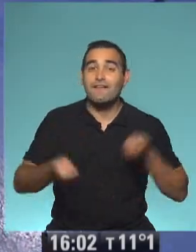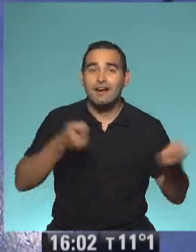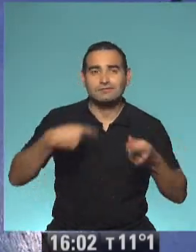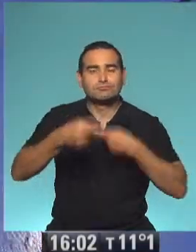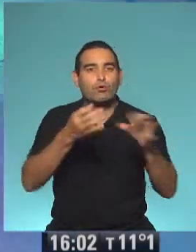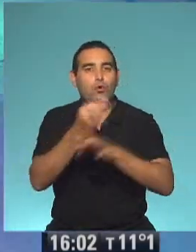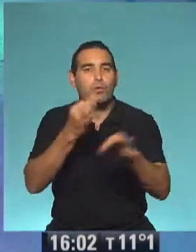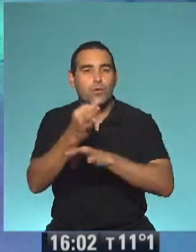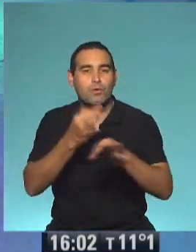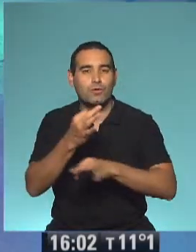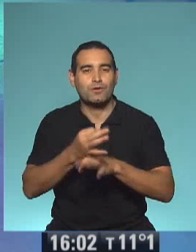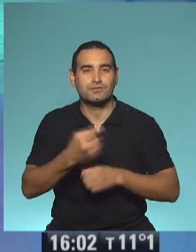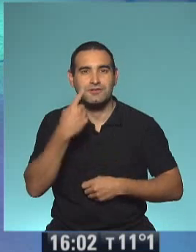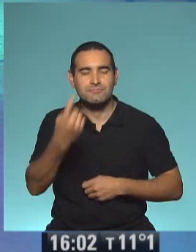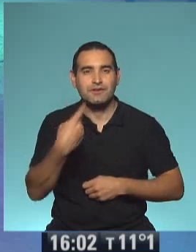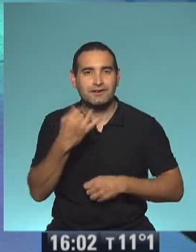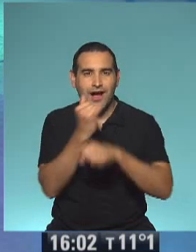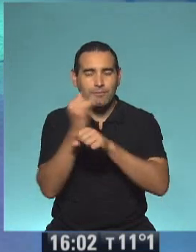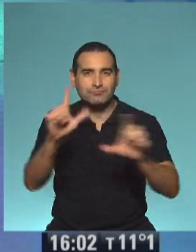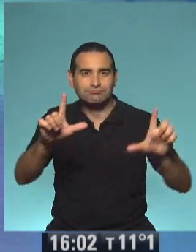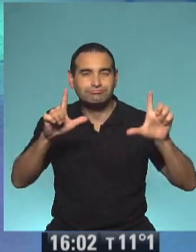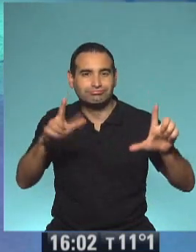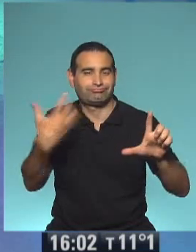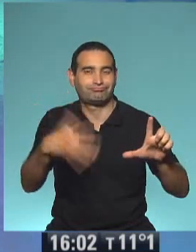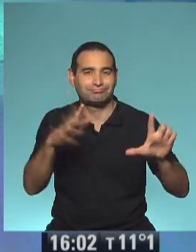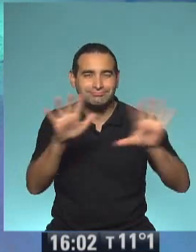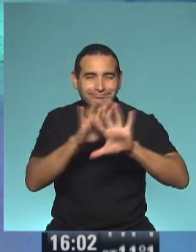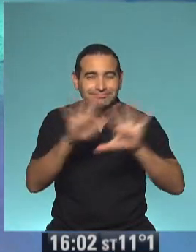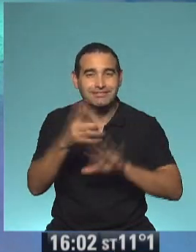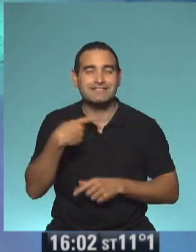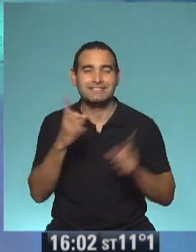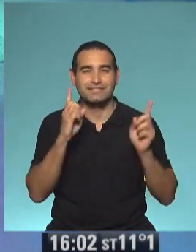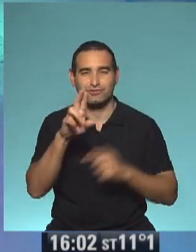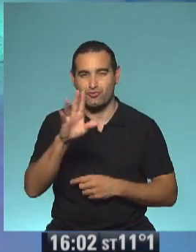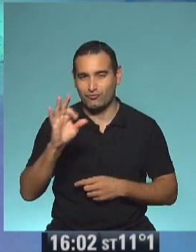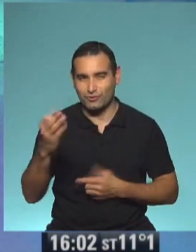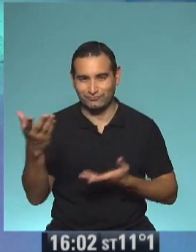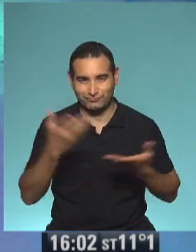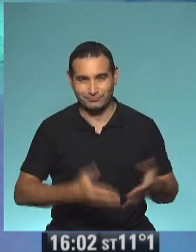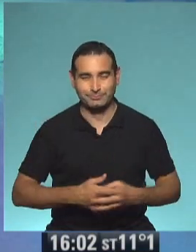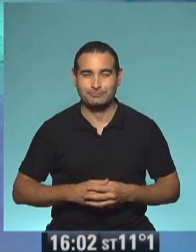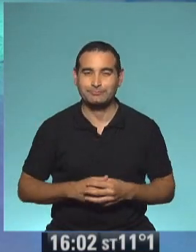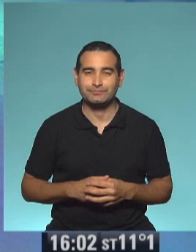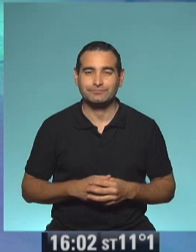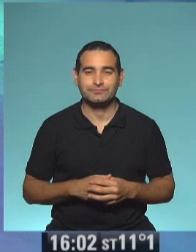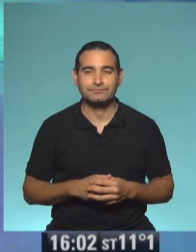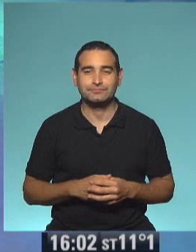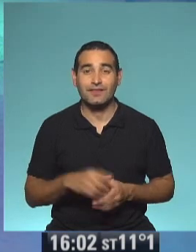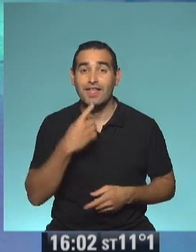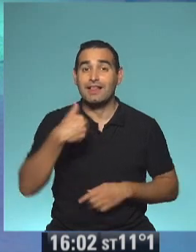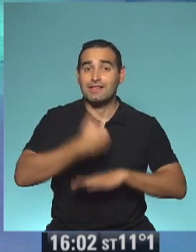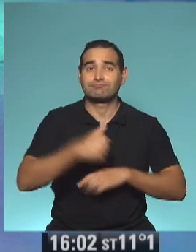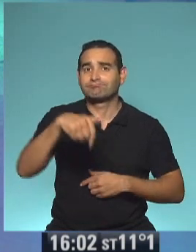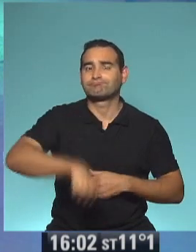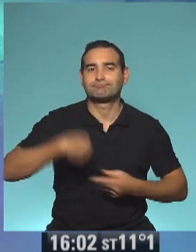ponen este efecto, señor, señor, ro-ro! ¡Eso! Estamos aquí